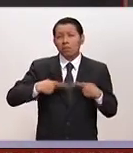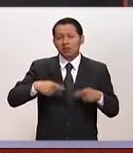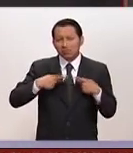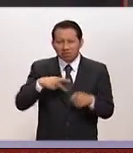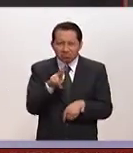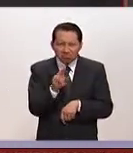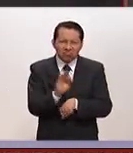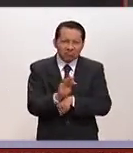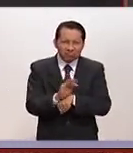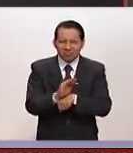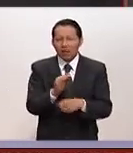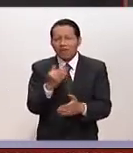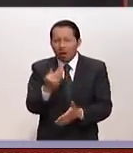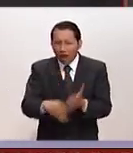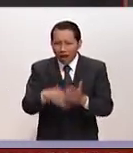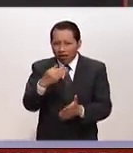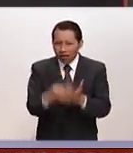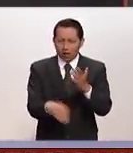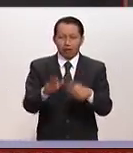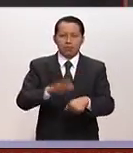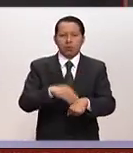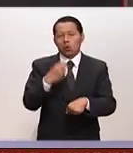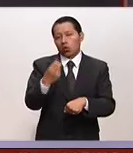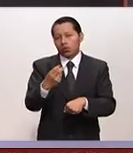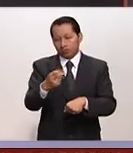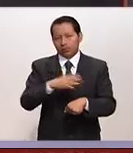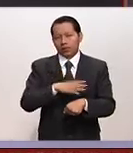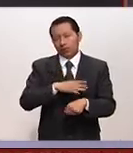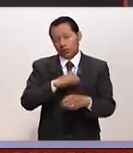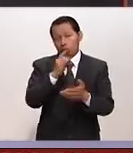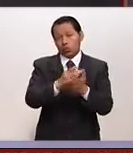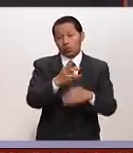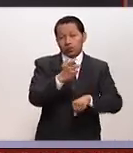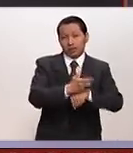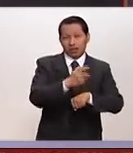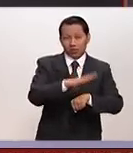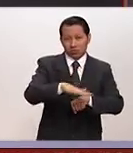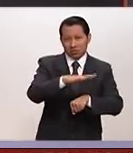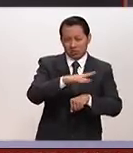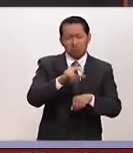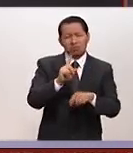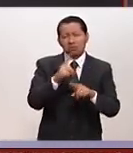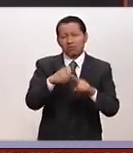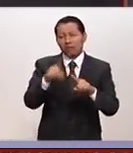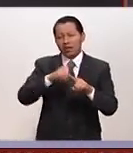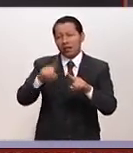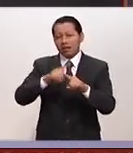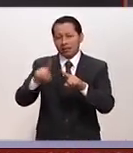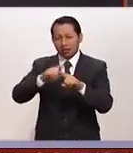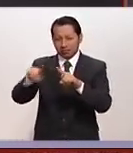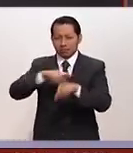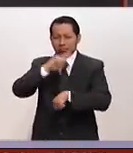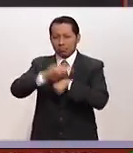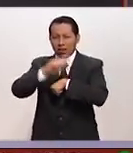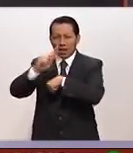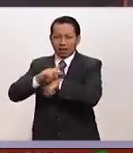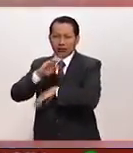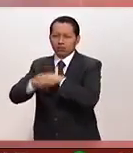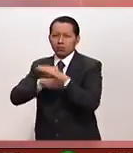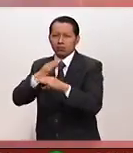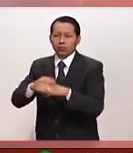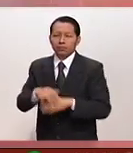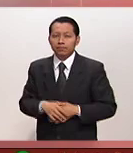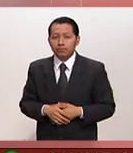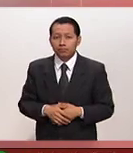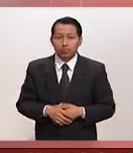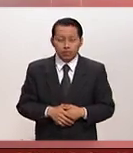podría ser una explicación de lo que se está viviendo no solamente en los Estados Unidos, sino en diversas partes del mundo. Me parece que tu